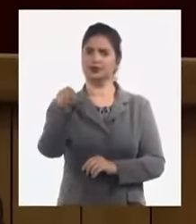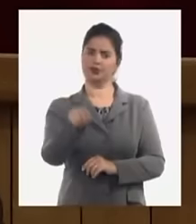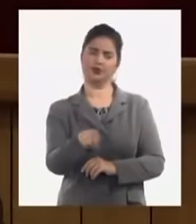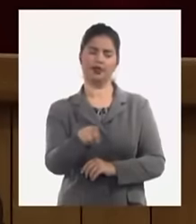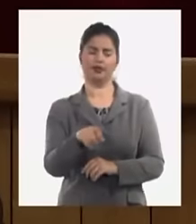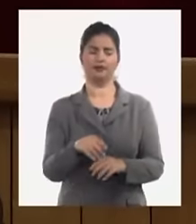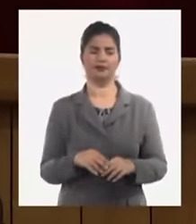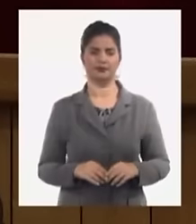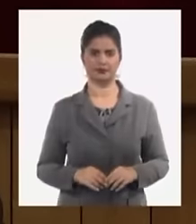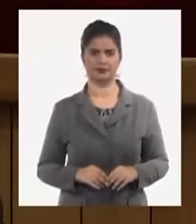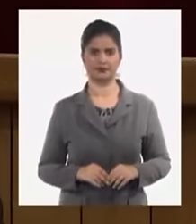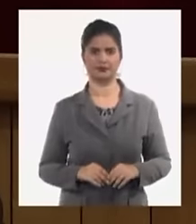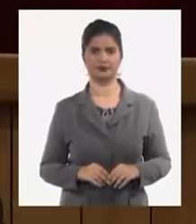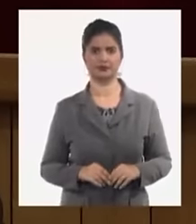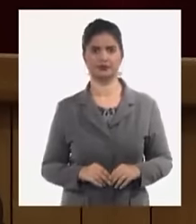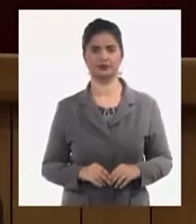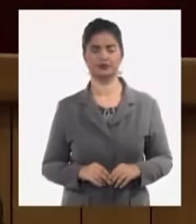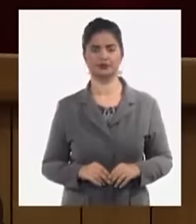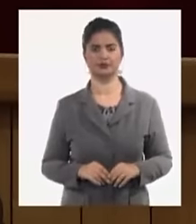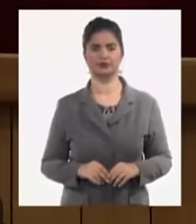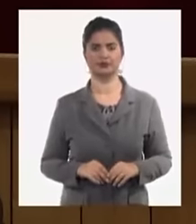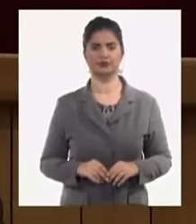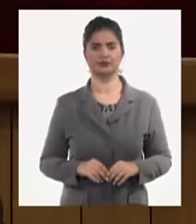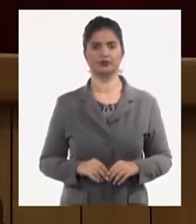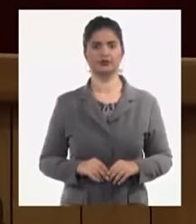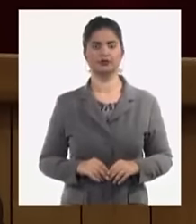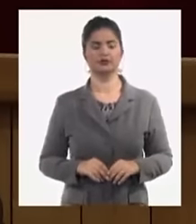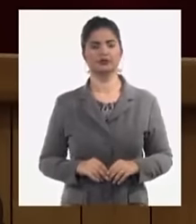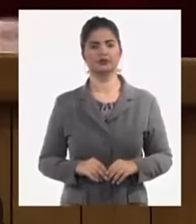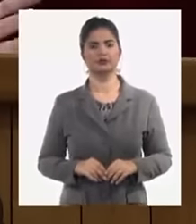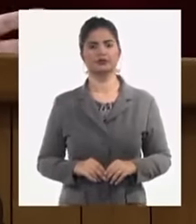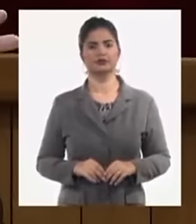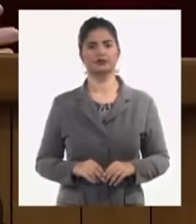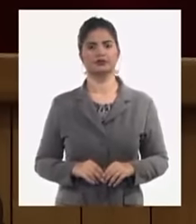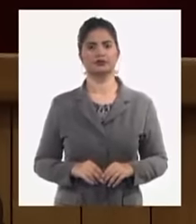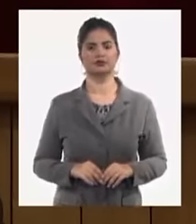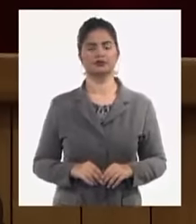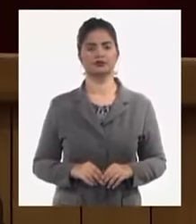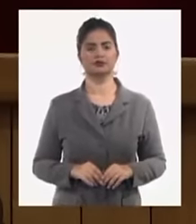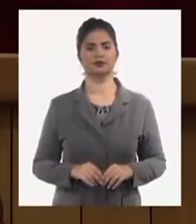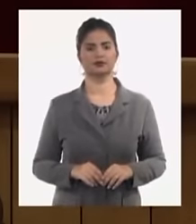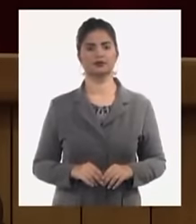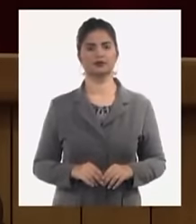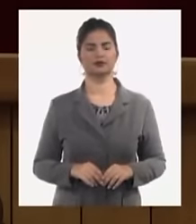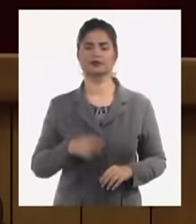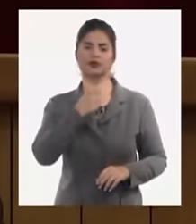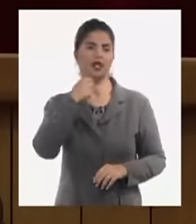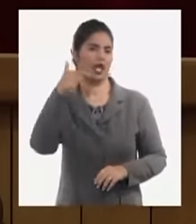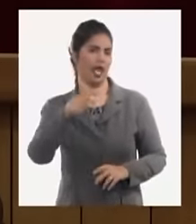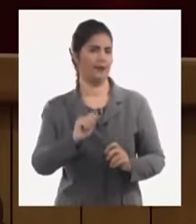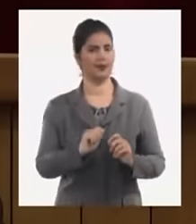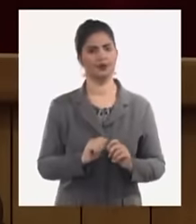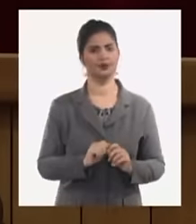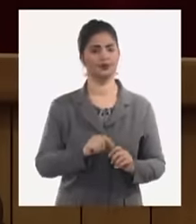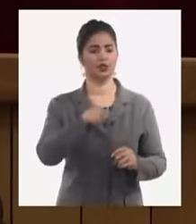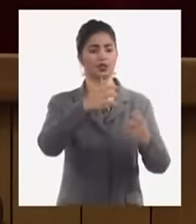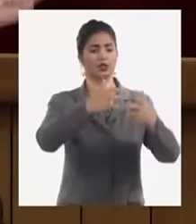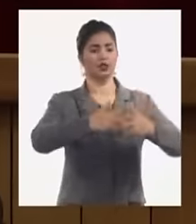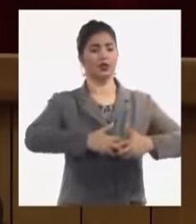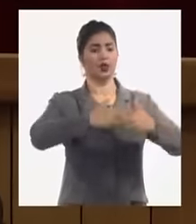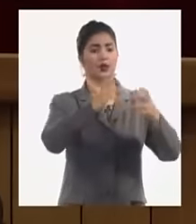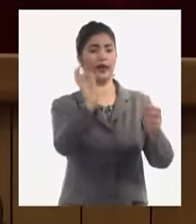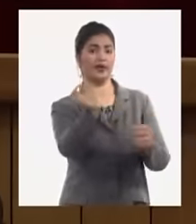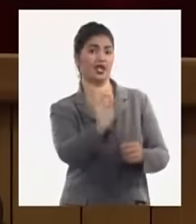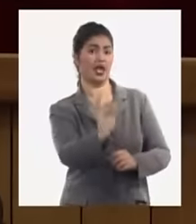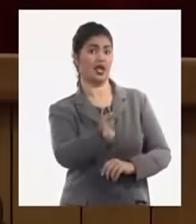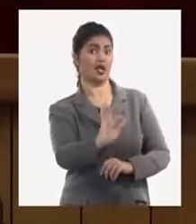y se pone algunos requisitos de certificar si tú eres capaz de fabricar tal cosa yo le importo bueno